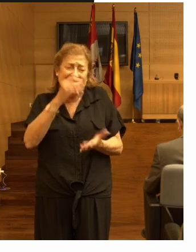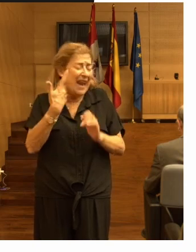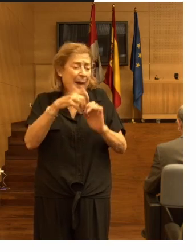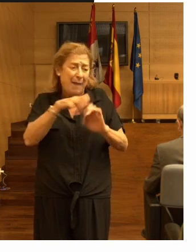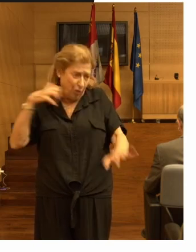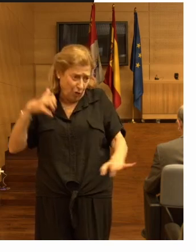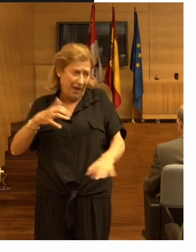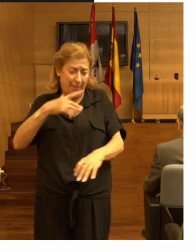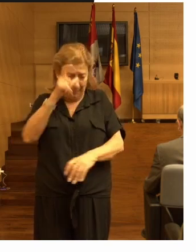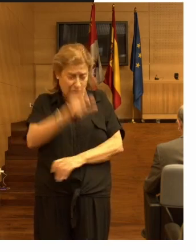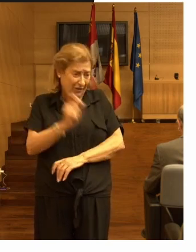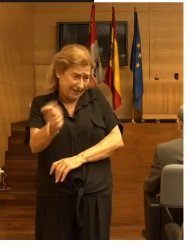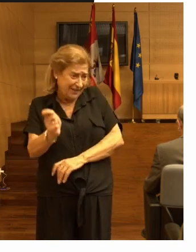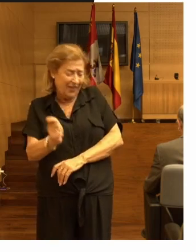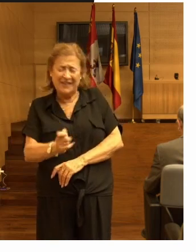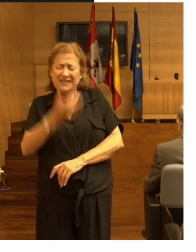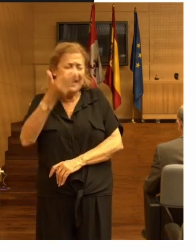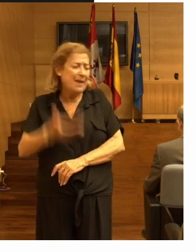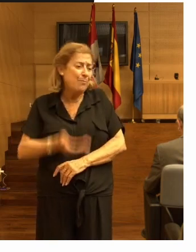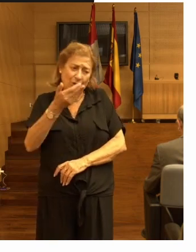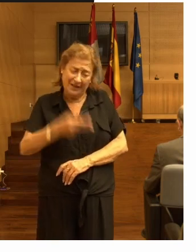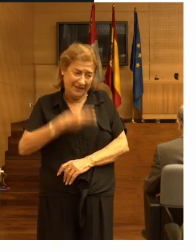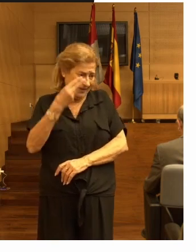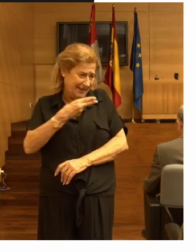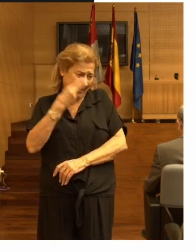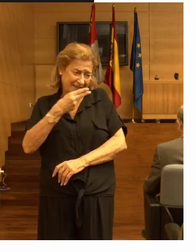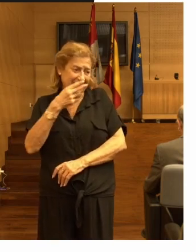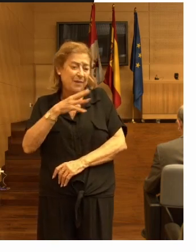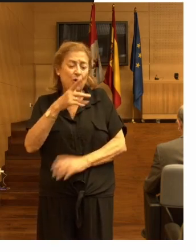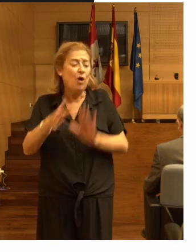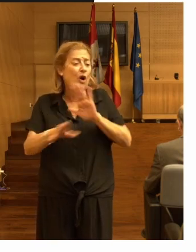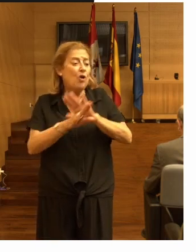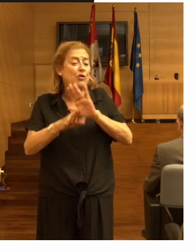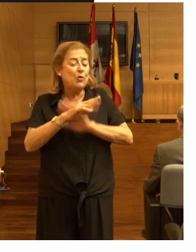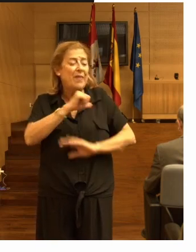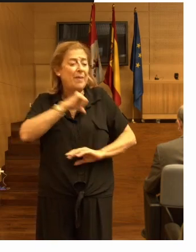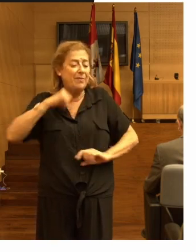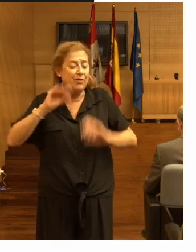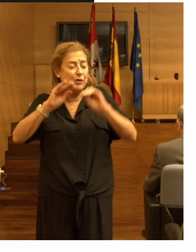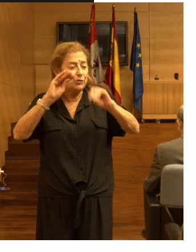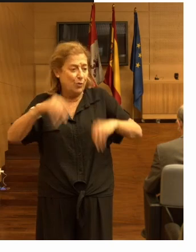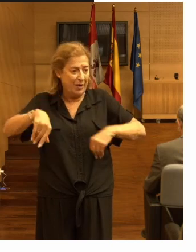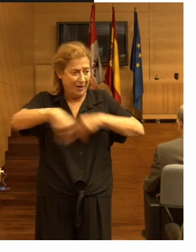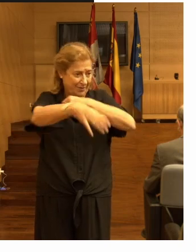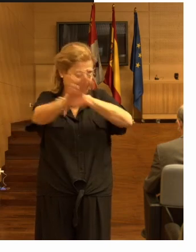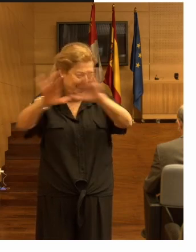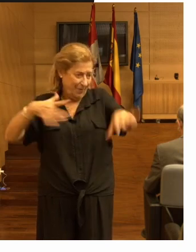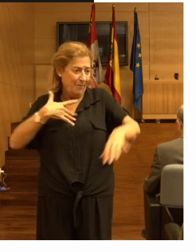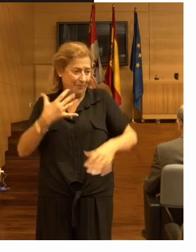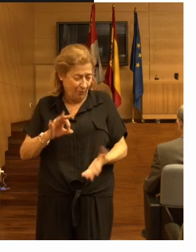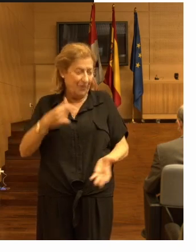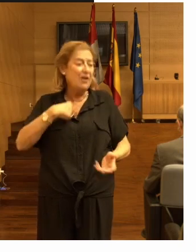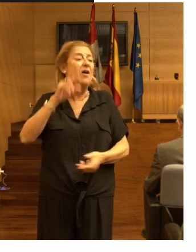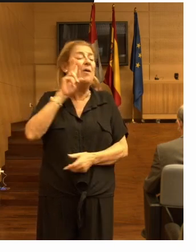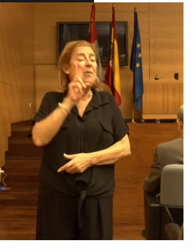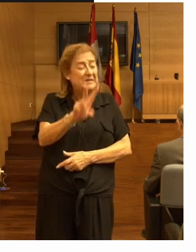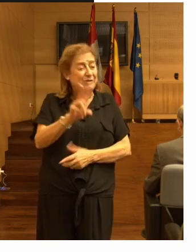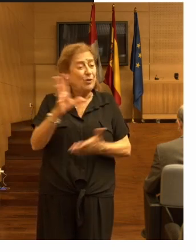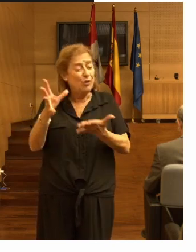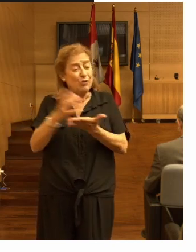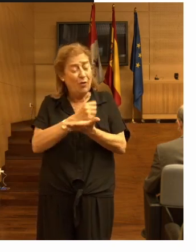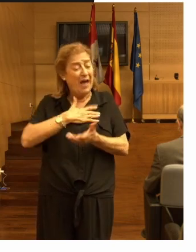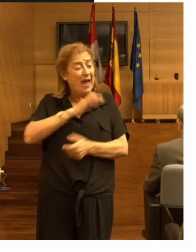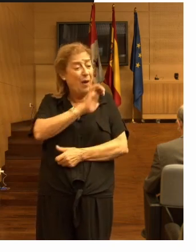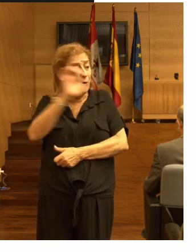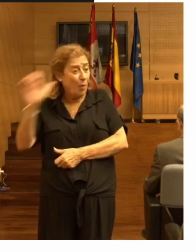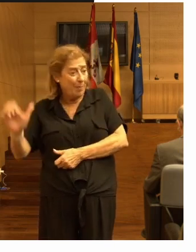mayoría de residentes es muy interesante porque mantiene su independencia hemos visto en toda Europa